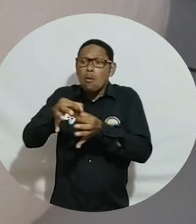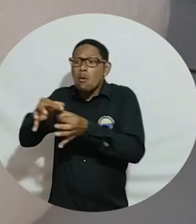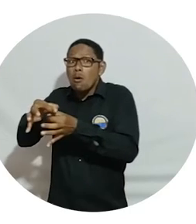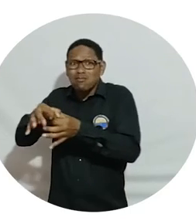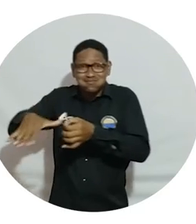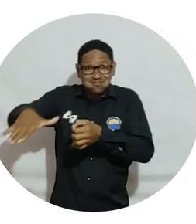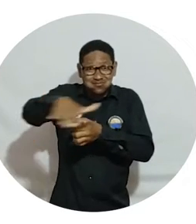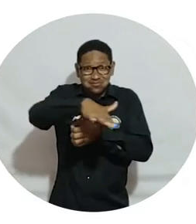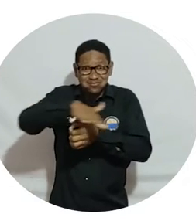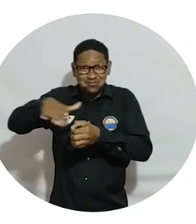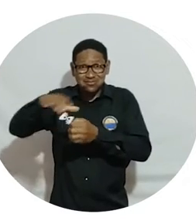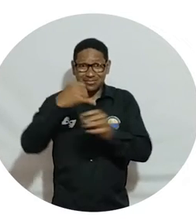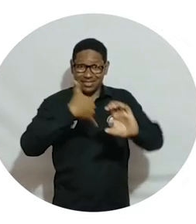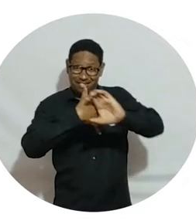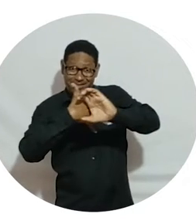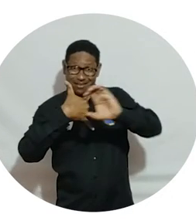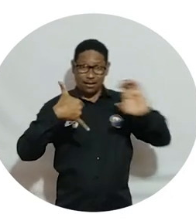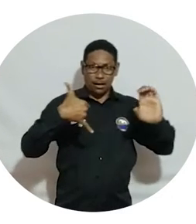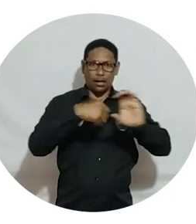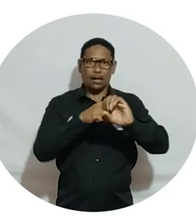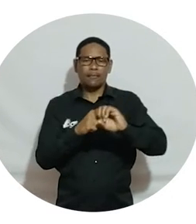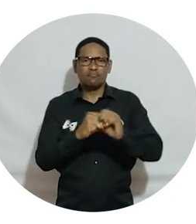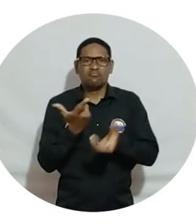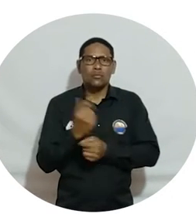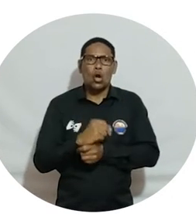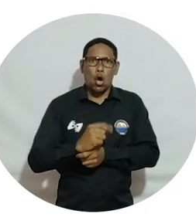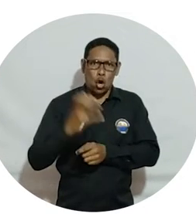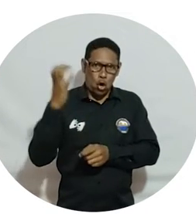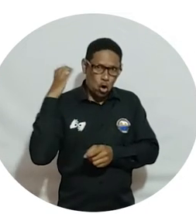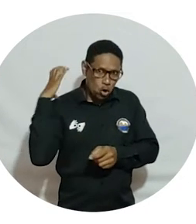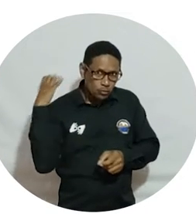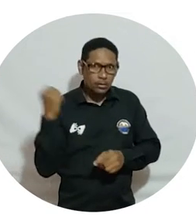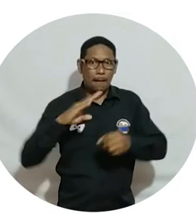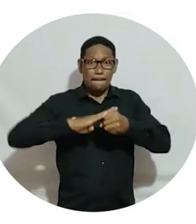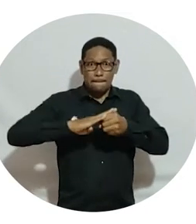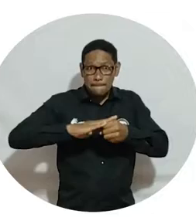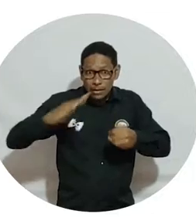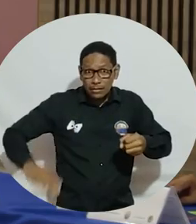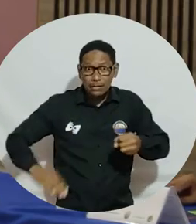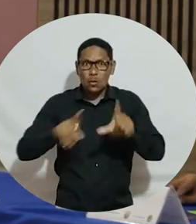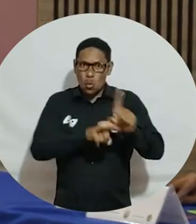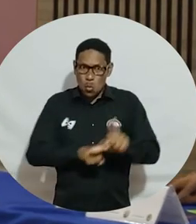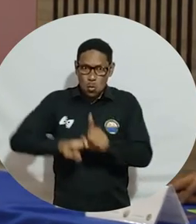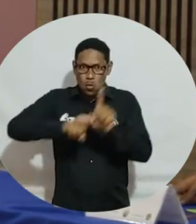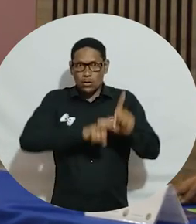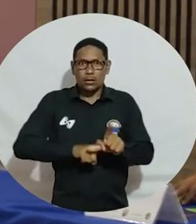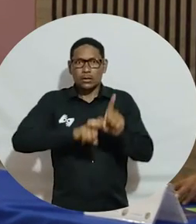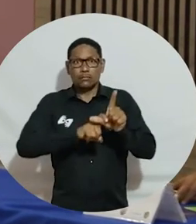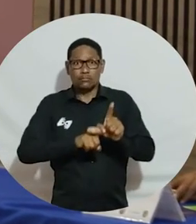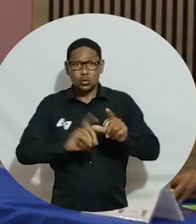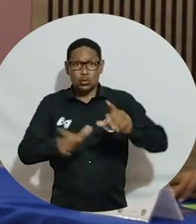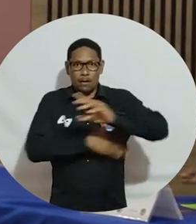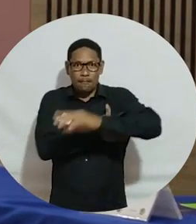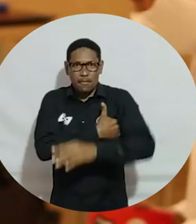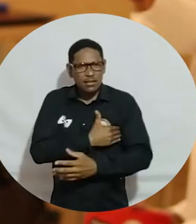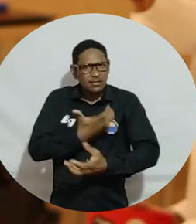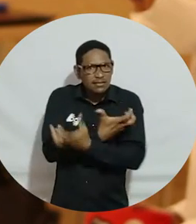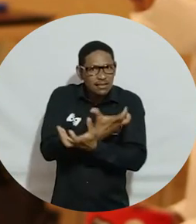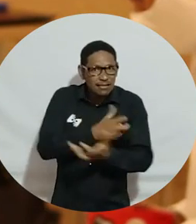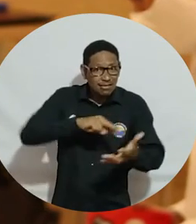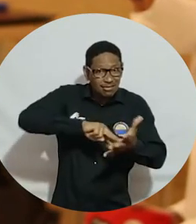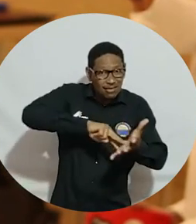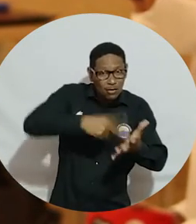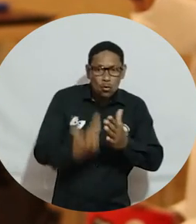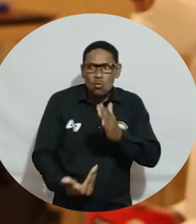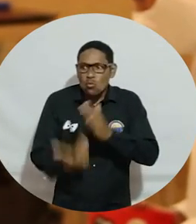en las subregiones del Caribe Colombiano, Departamento del Magdalena, Córdoba y La Guajira, una iniciativa que ha sido apoyada por el Ministerio de